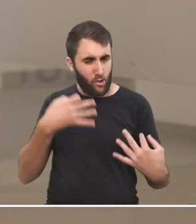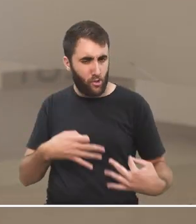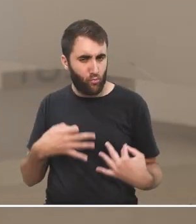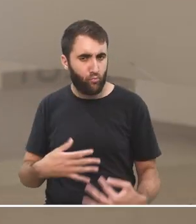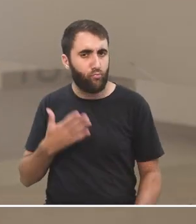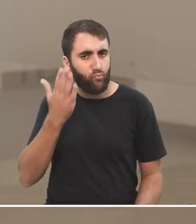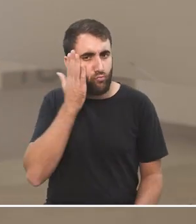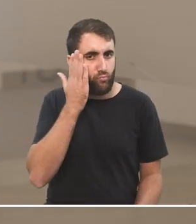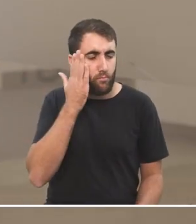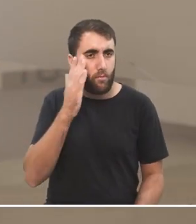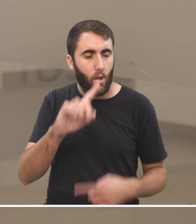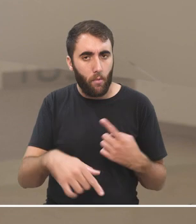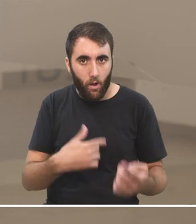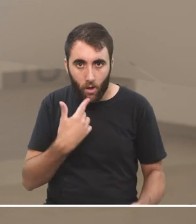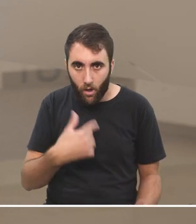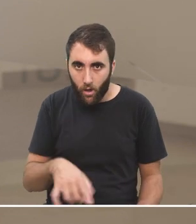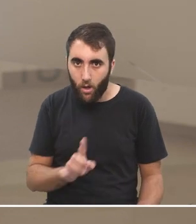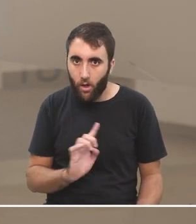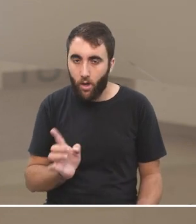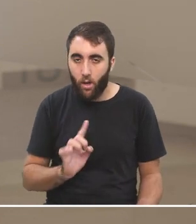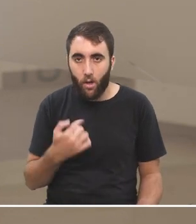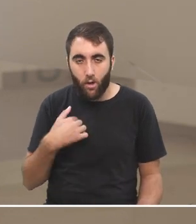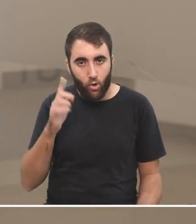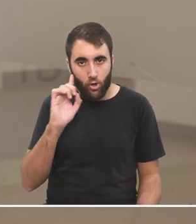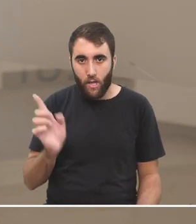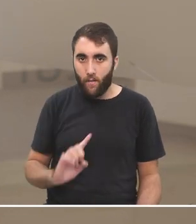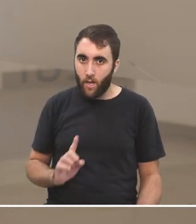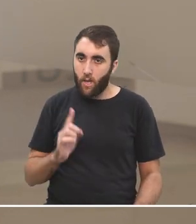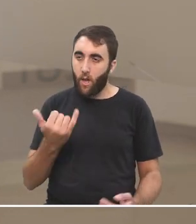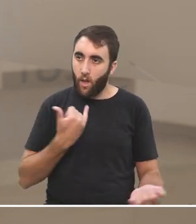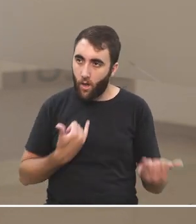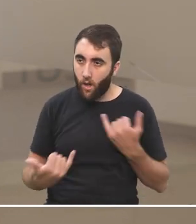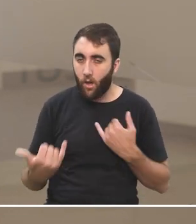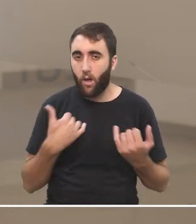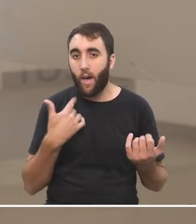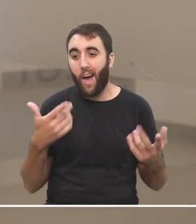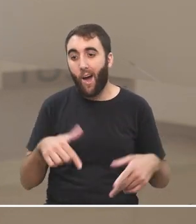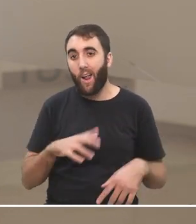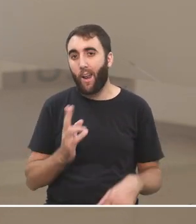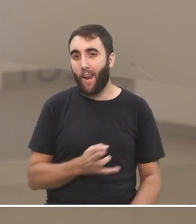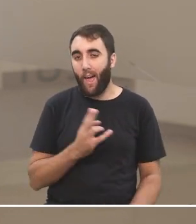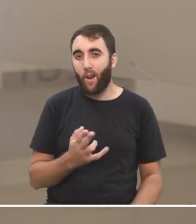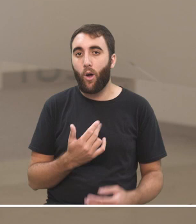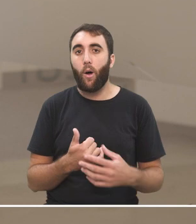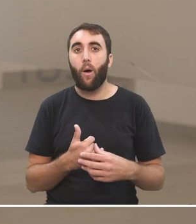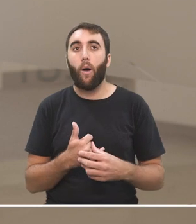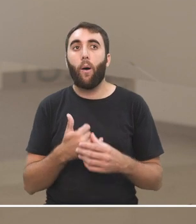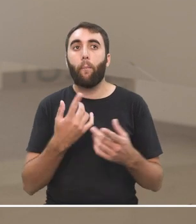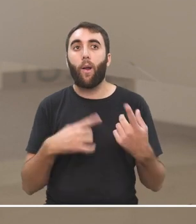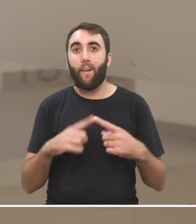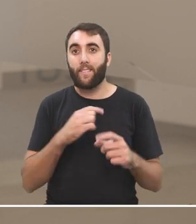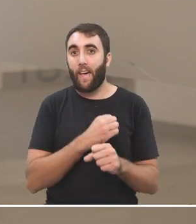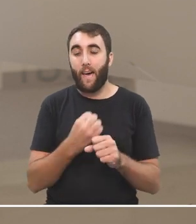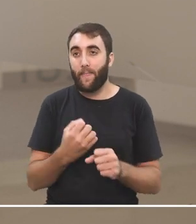silencio que es algo cada vez más raro en la contemporaneidad es raro en muchos sentidos y a veces hasta es